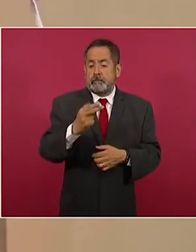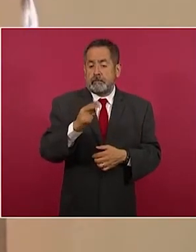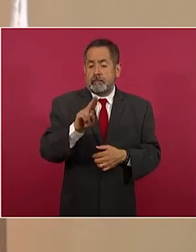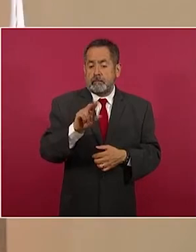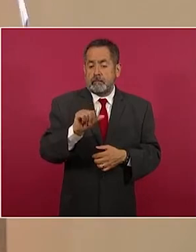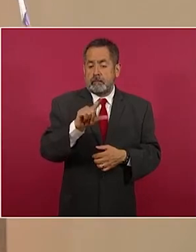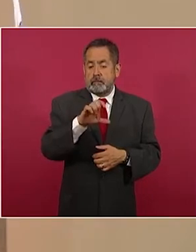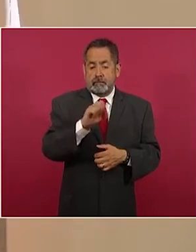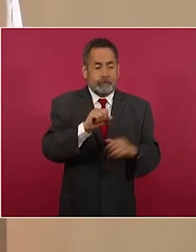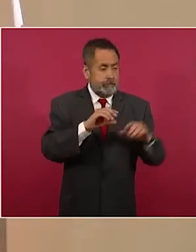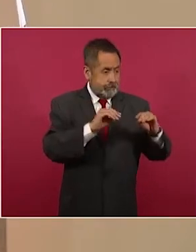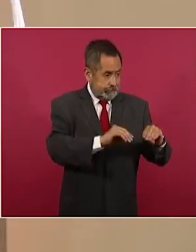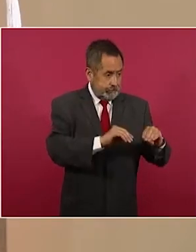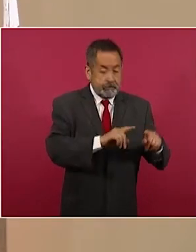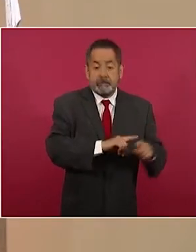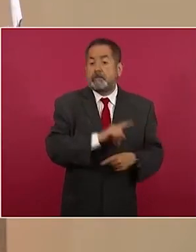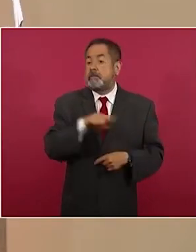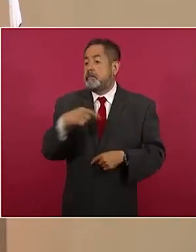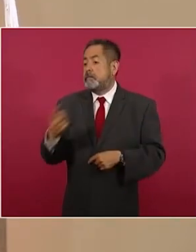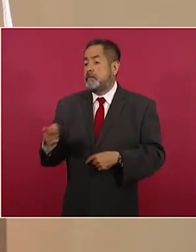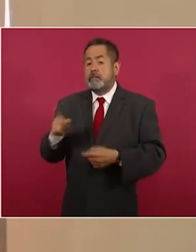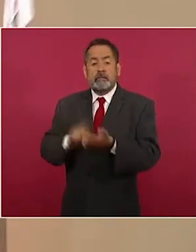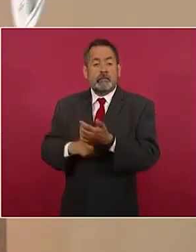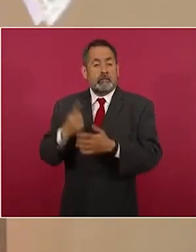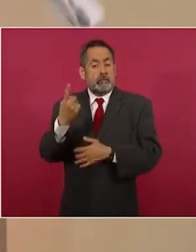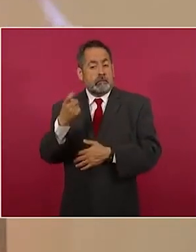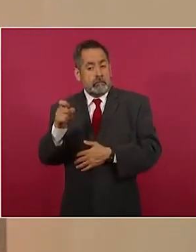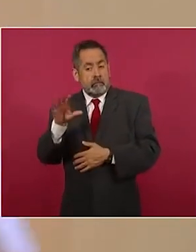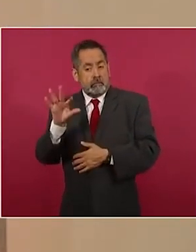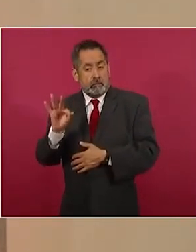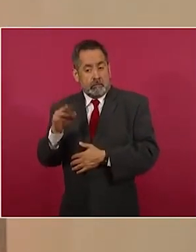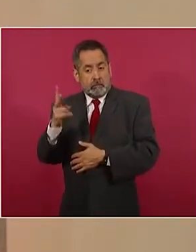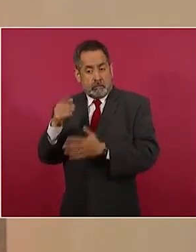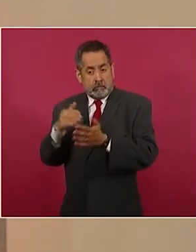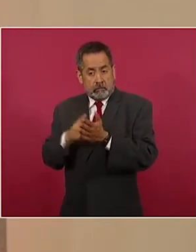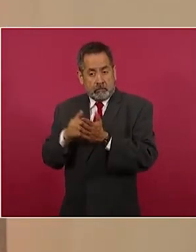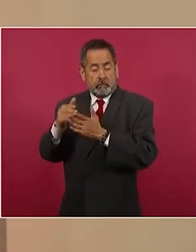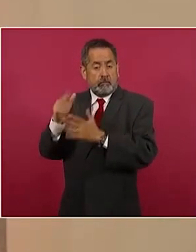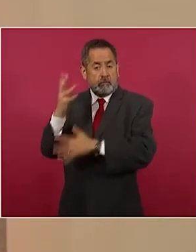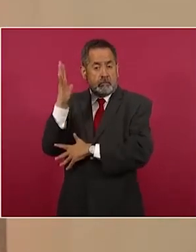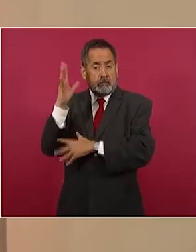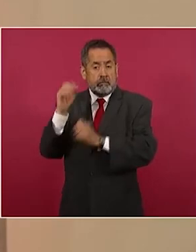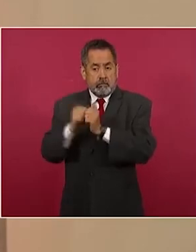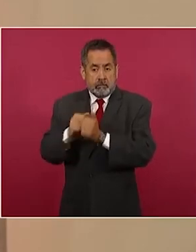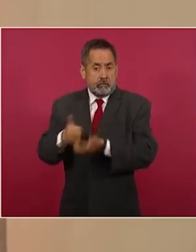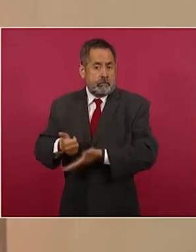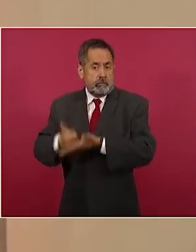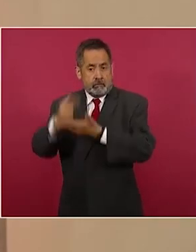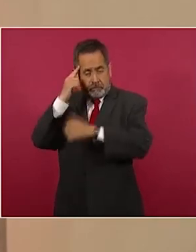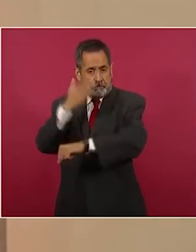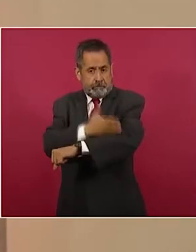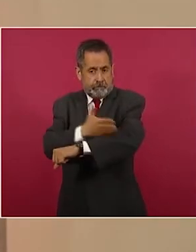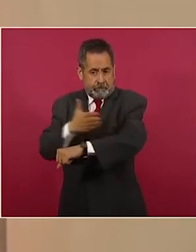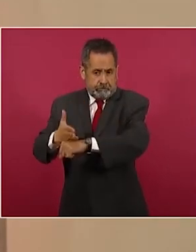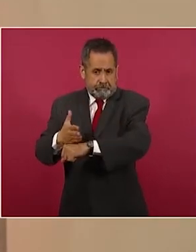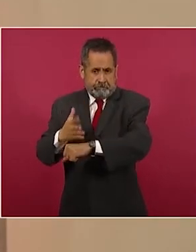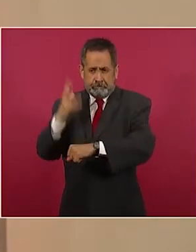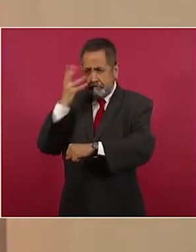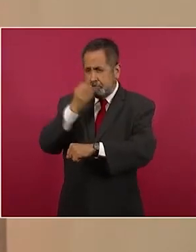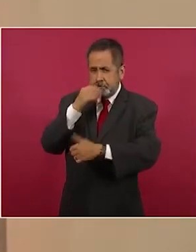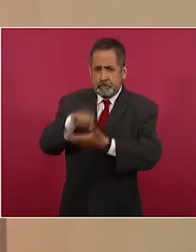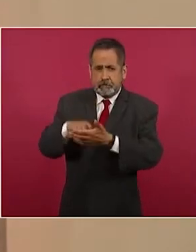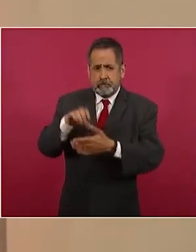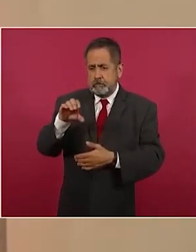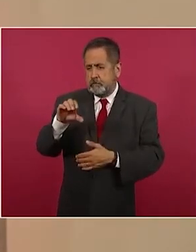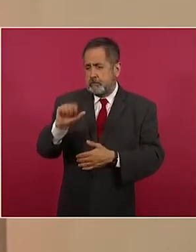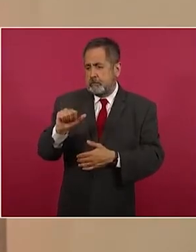Y aquí estamos hablando de 142 millones de árboles con árboles maderables, preciosos, como estábamos hablando de